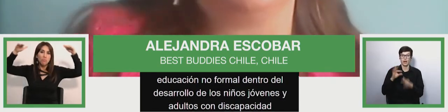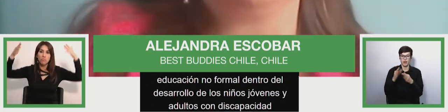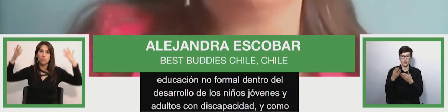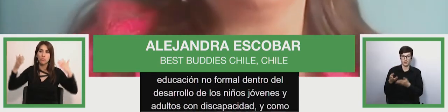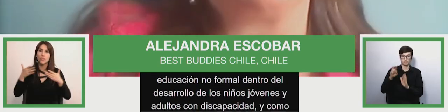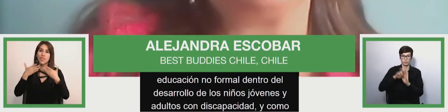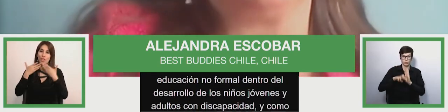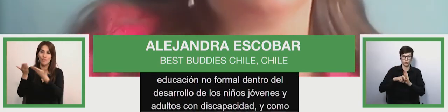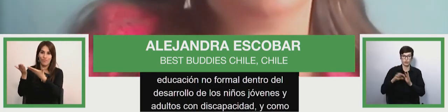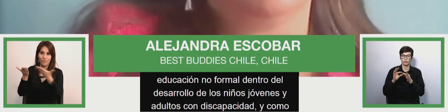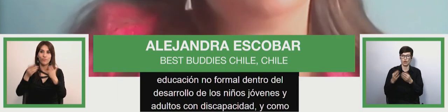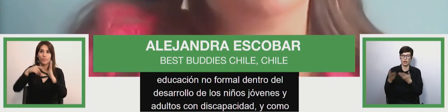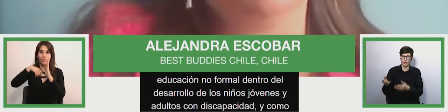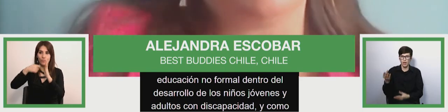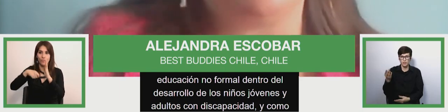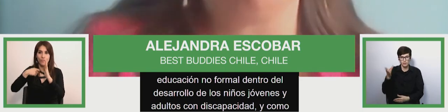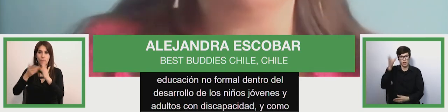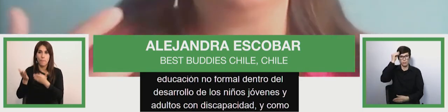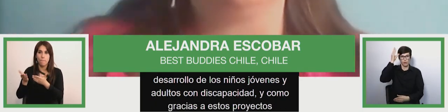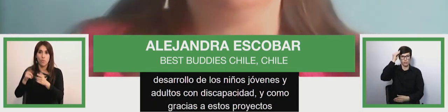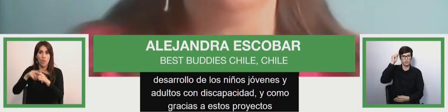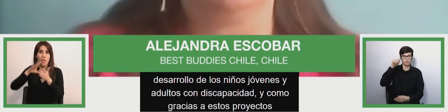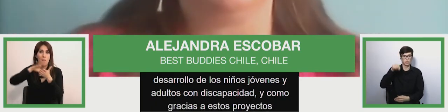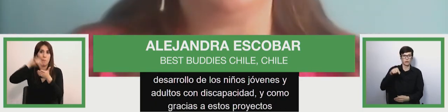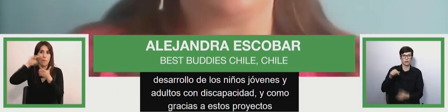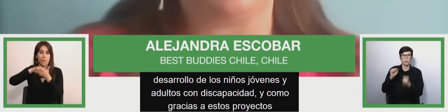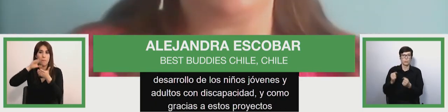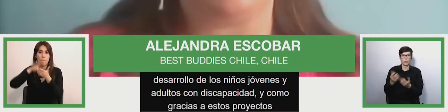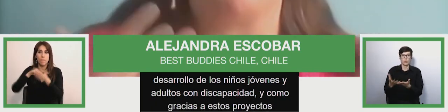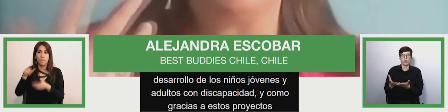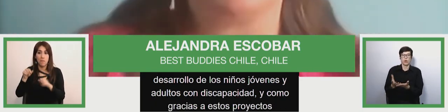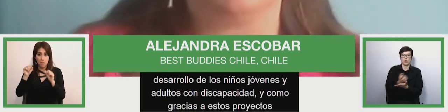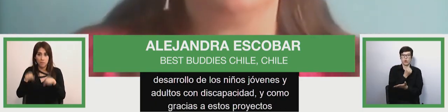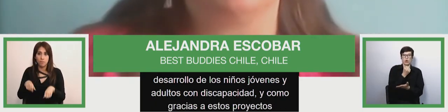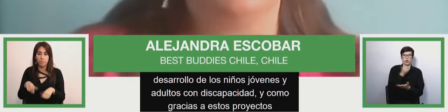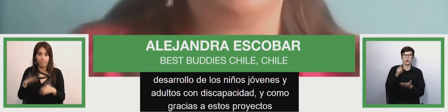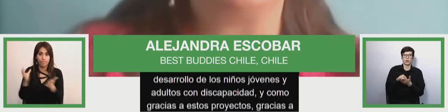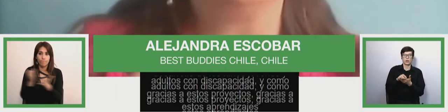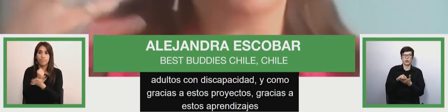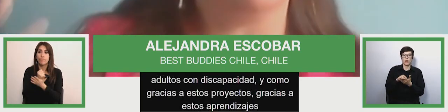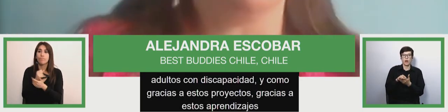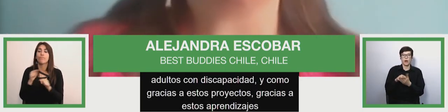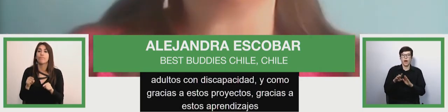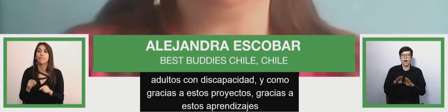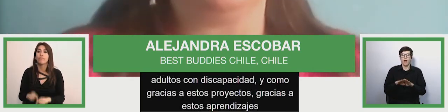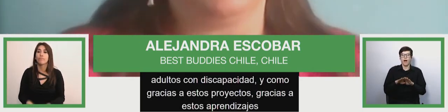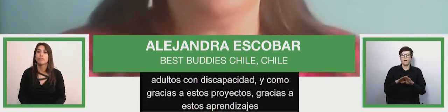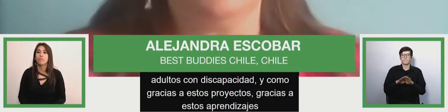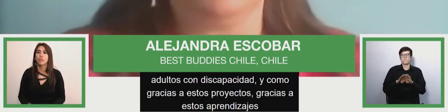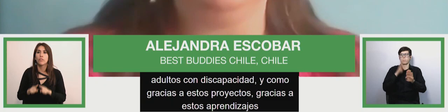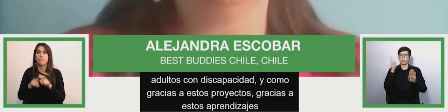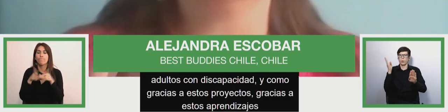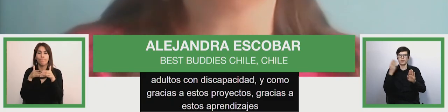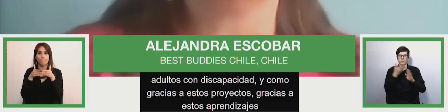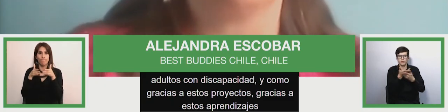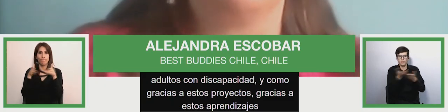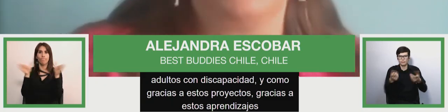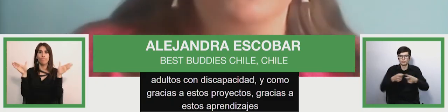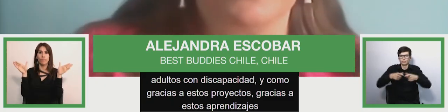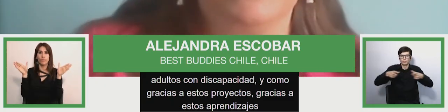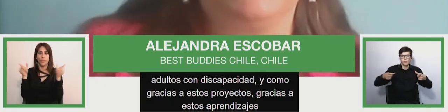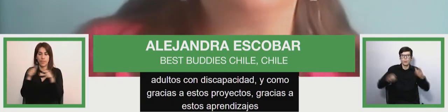gracias a estos aprendizajes han podido abrir puertas a nuevas oportunidades y nuevos